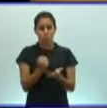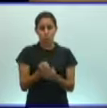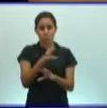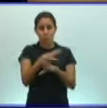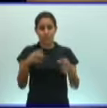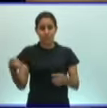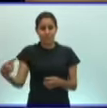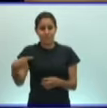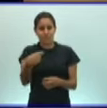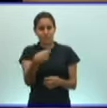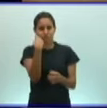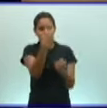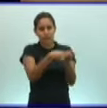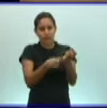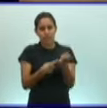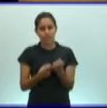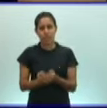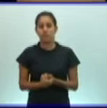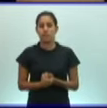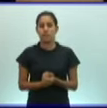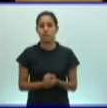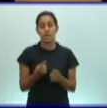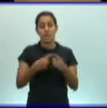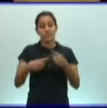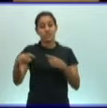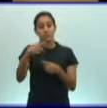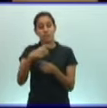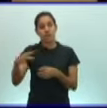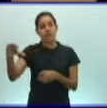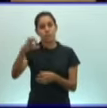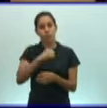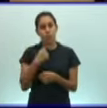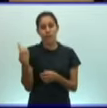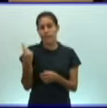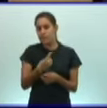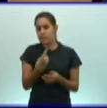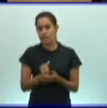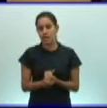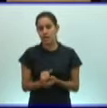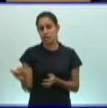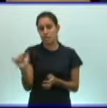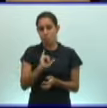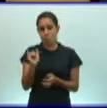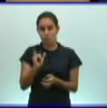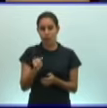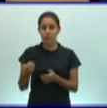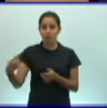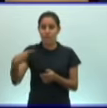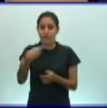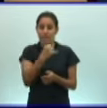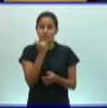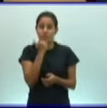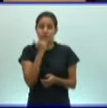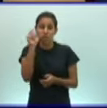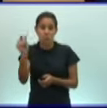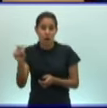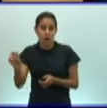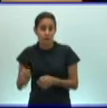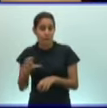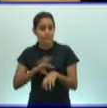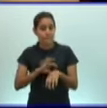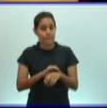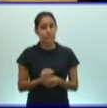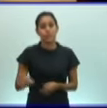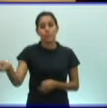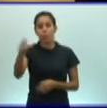nematemintos, sus características esenciales y generales, y también los animales parásitos que hacen daño al hombre. Ustedes en